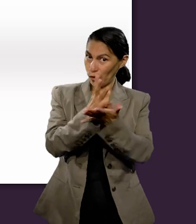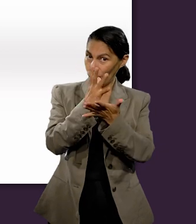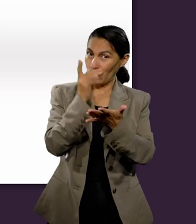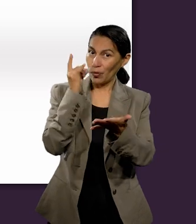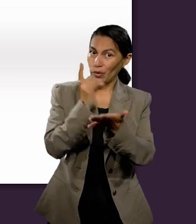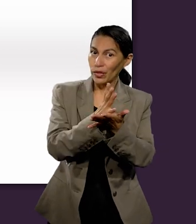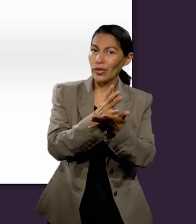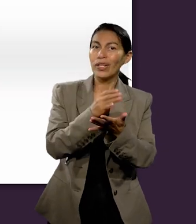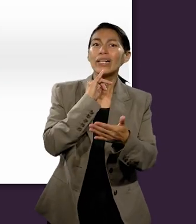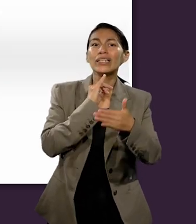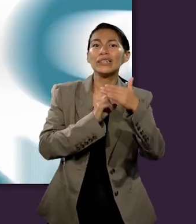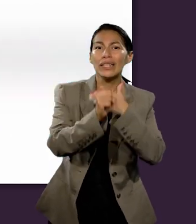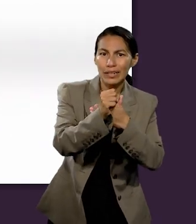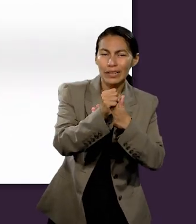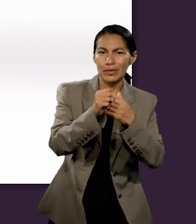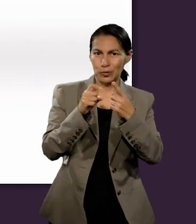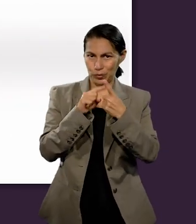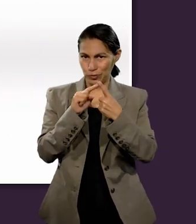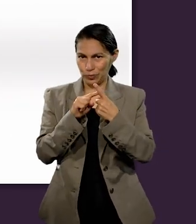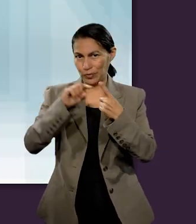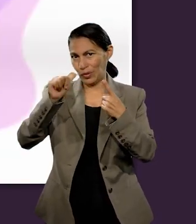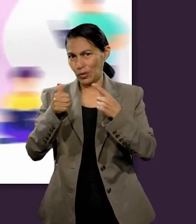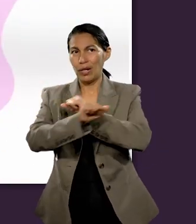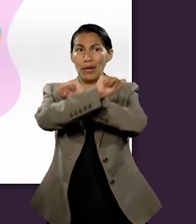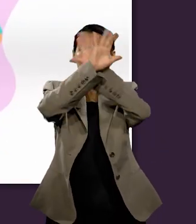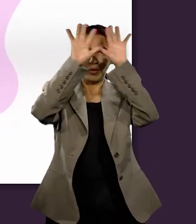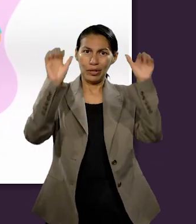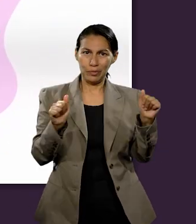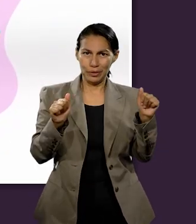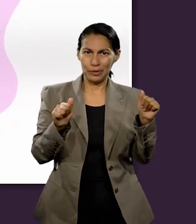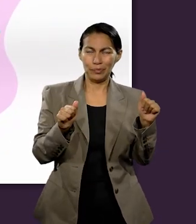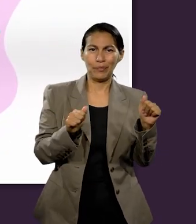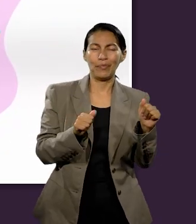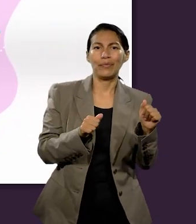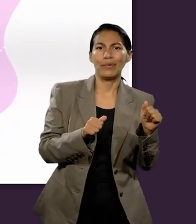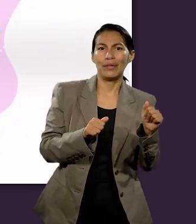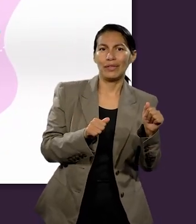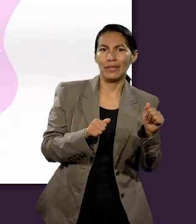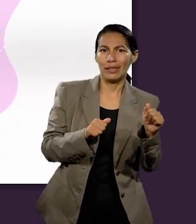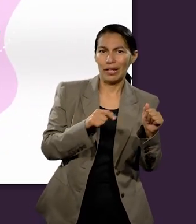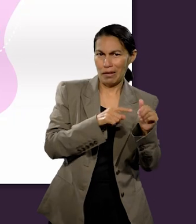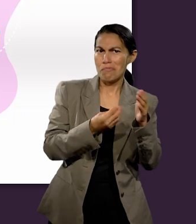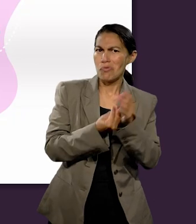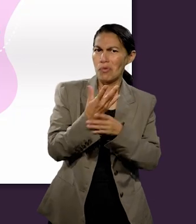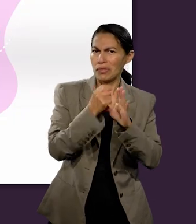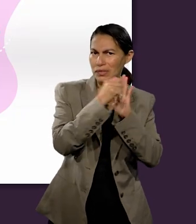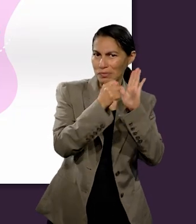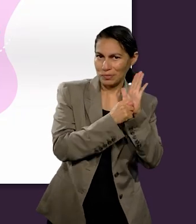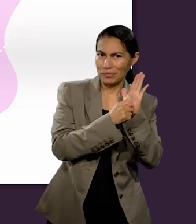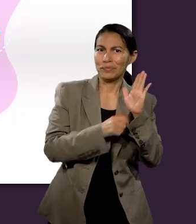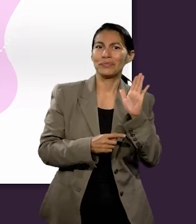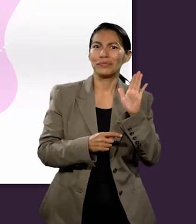tierra. Y es solo en Isaías. La otra referencia está en el libro de Apocalipsis, en el Nuevo